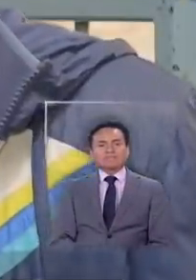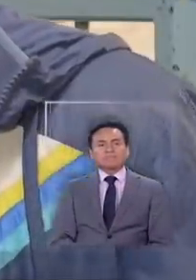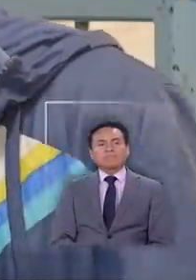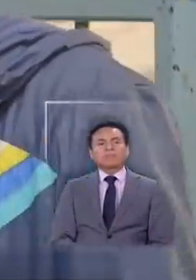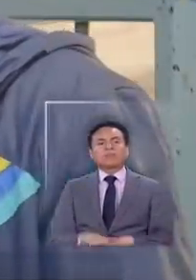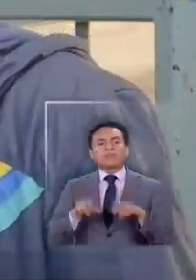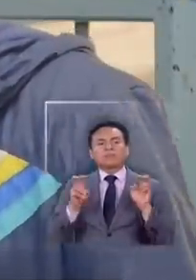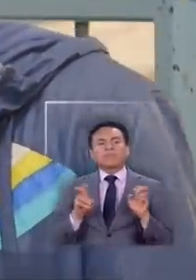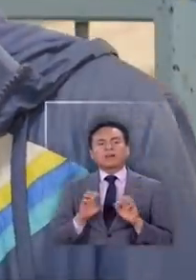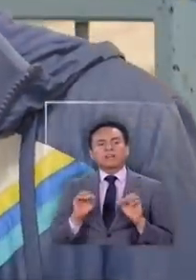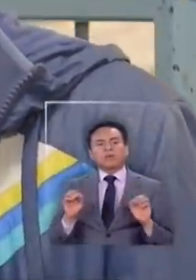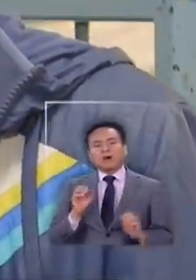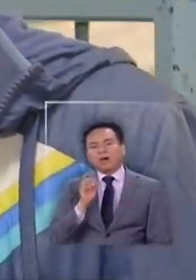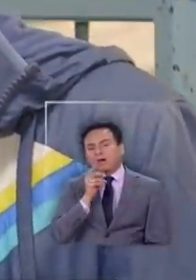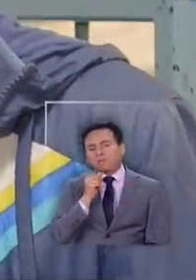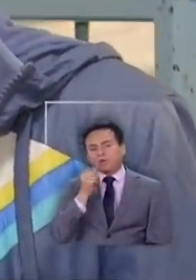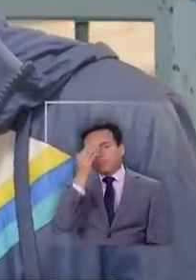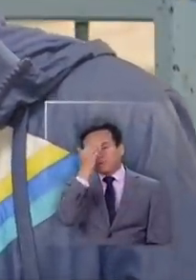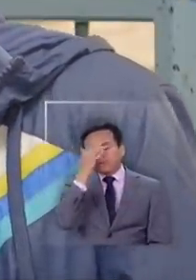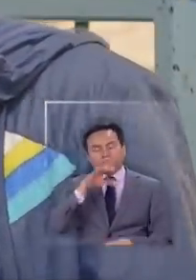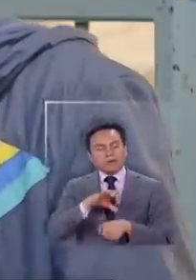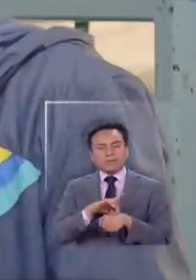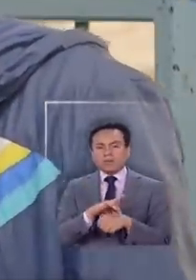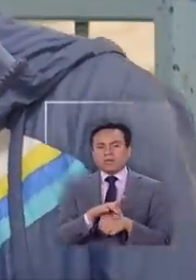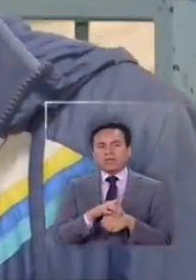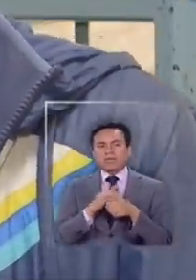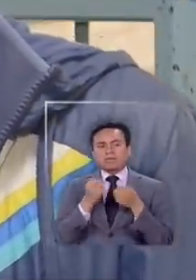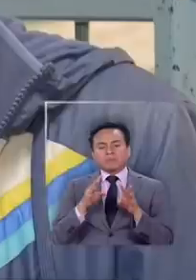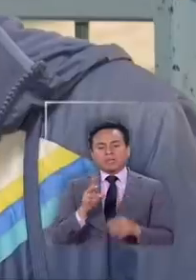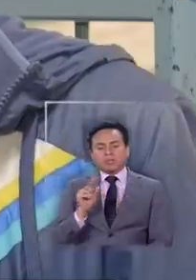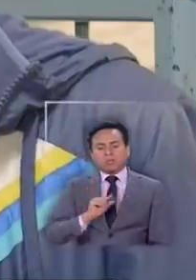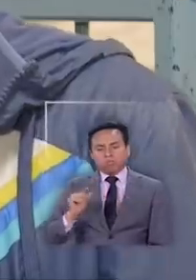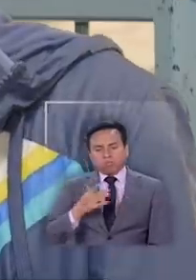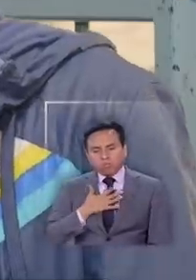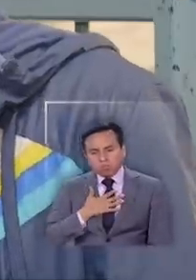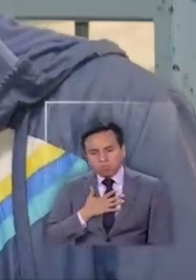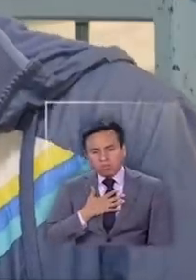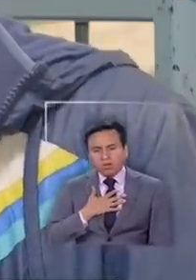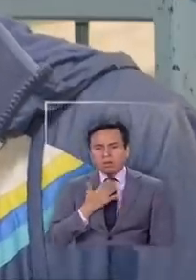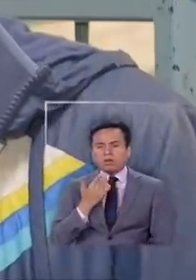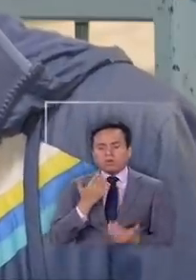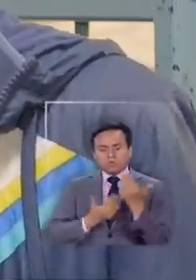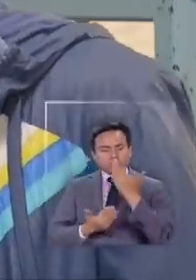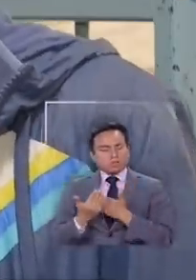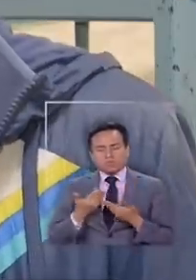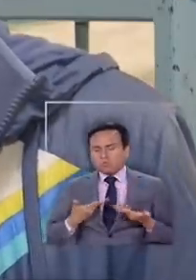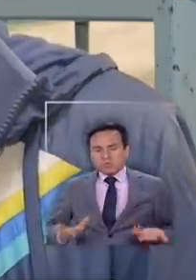Ya no tenés ni una preocupación médica pierdes la dignidad no te cuidas